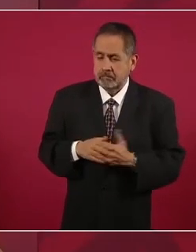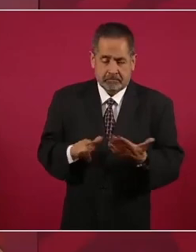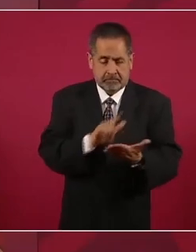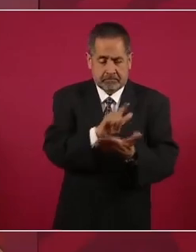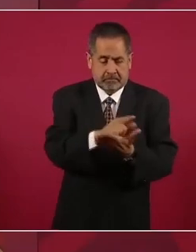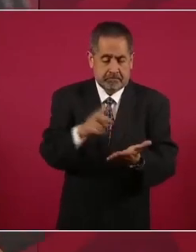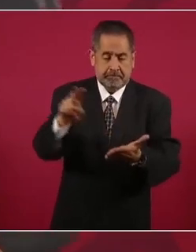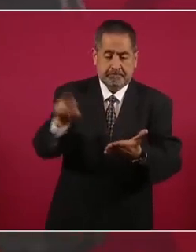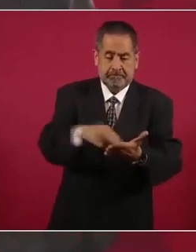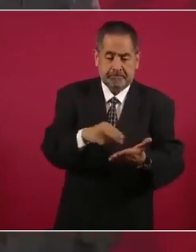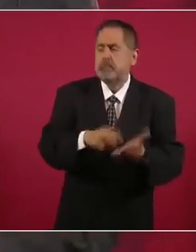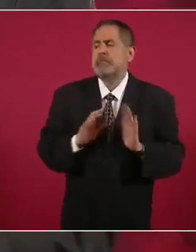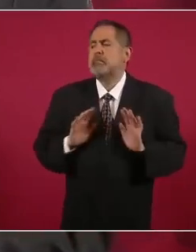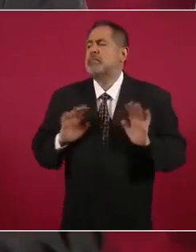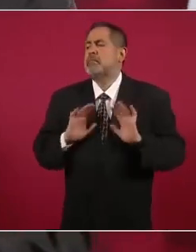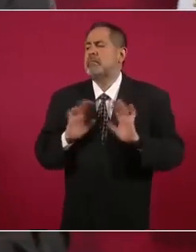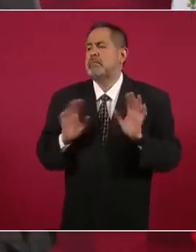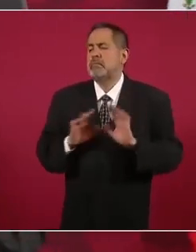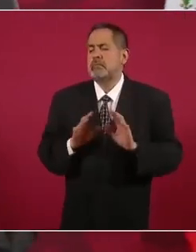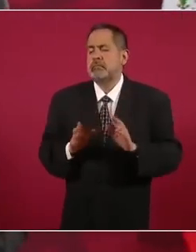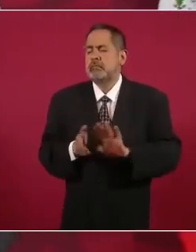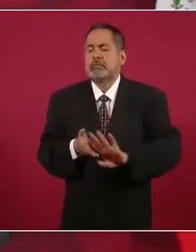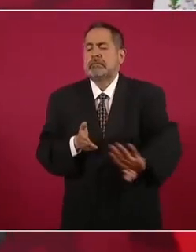que sea legal,